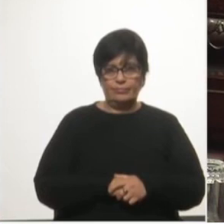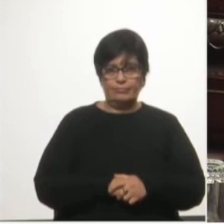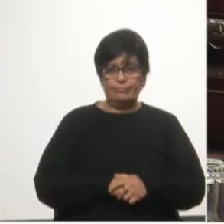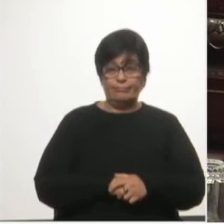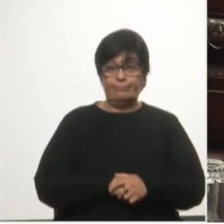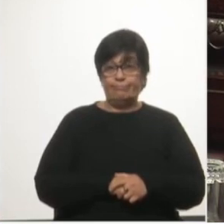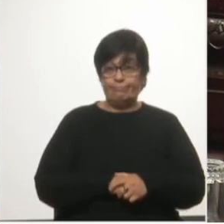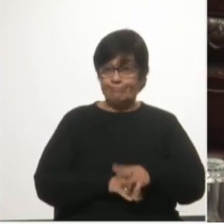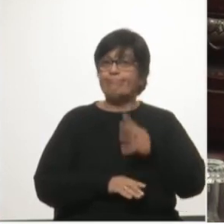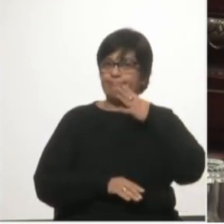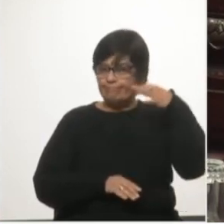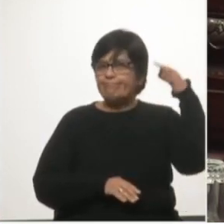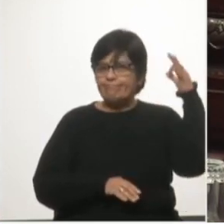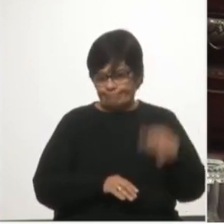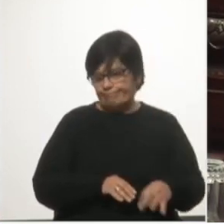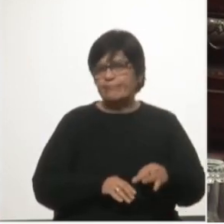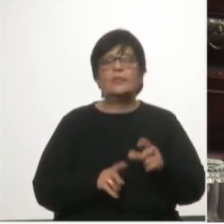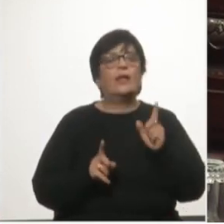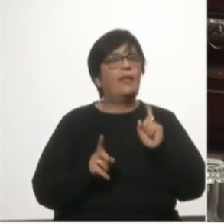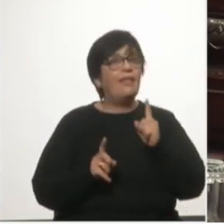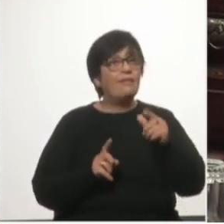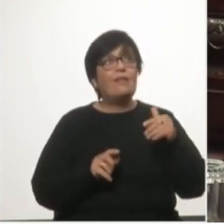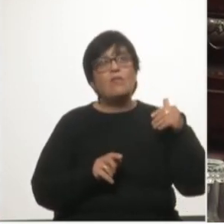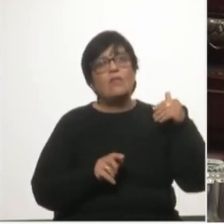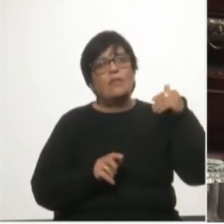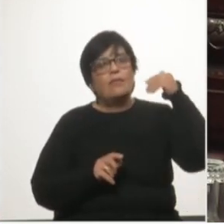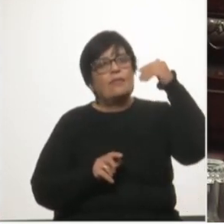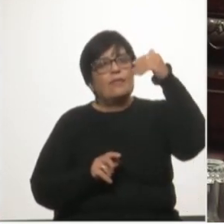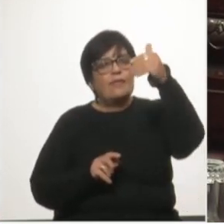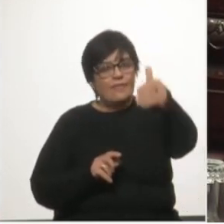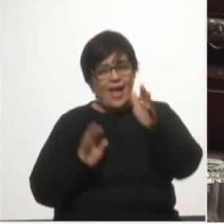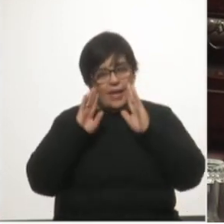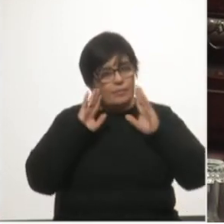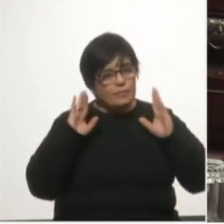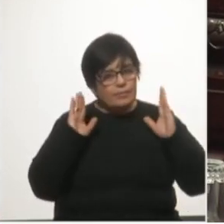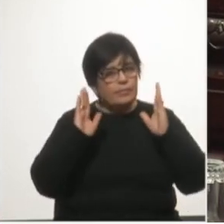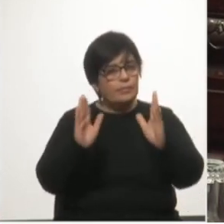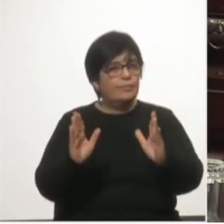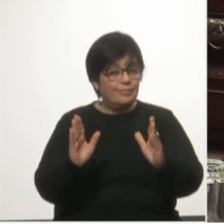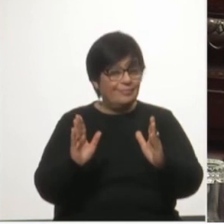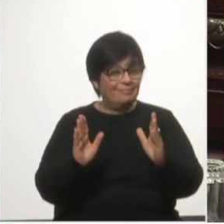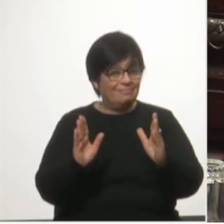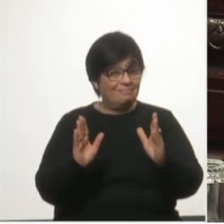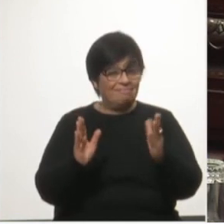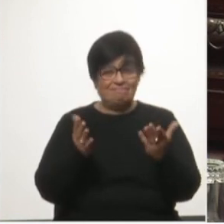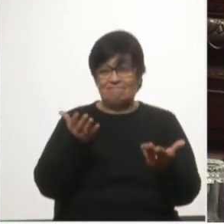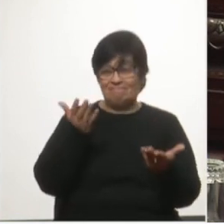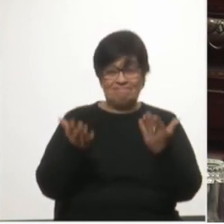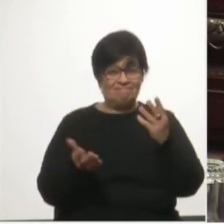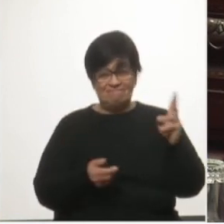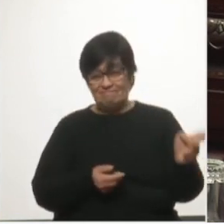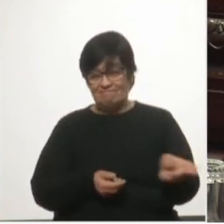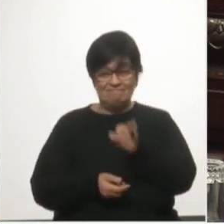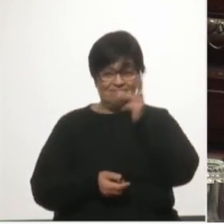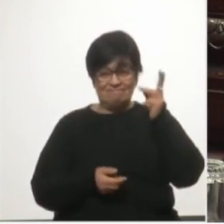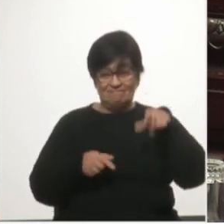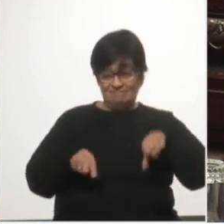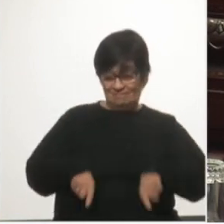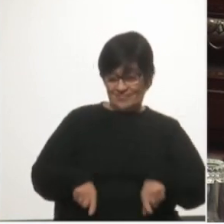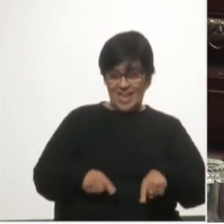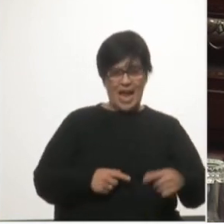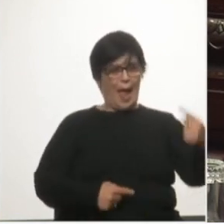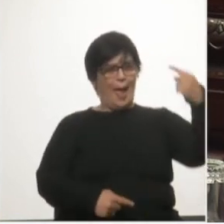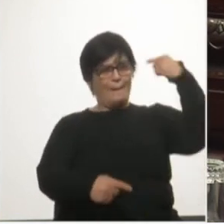estamos convencidos que hay que mirar para adelante también paradójicamente el ministro que nos